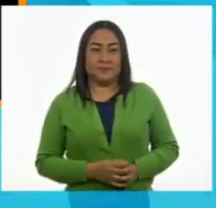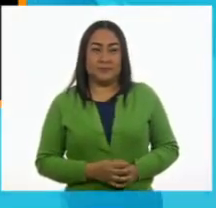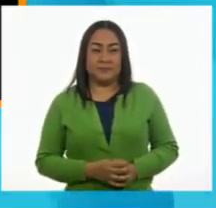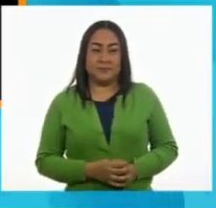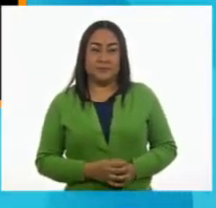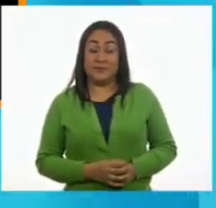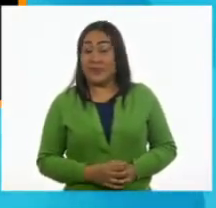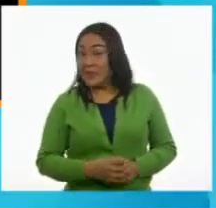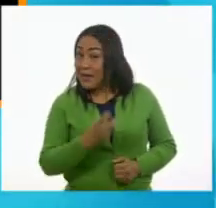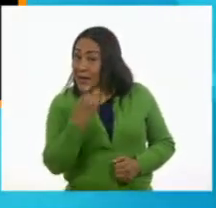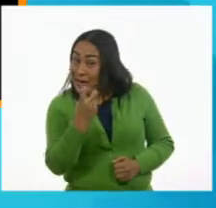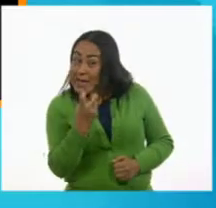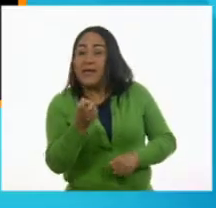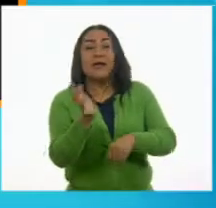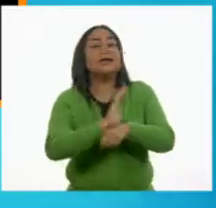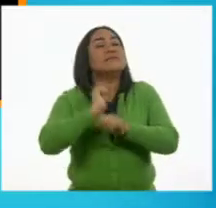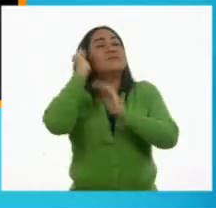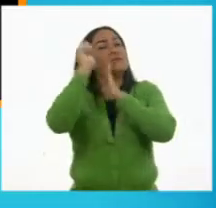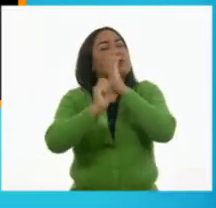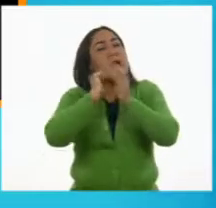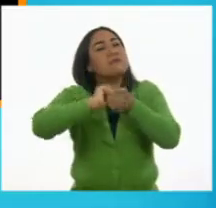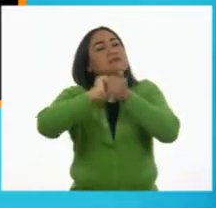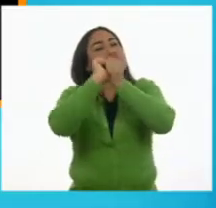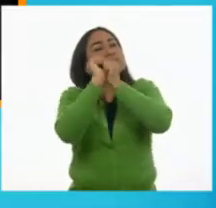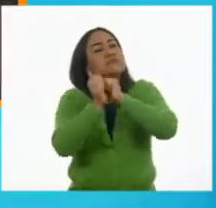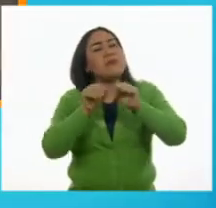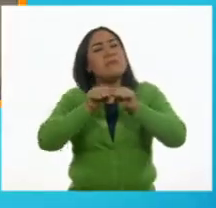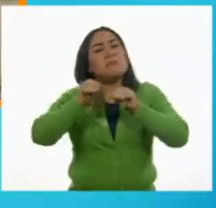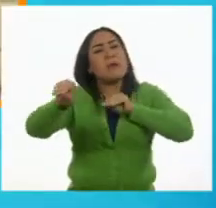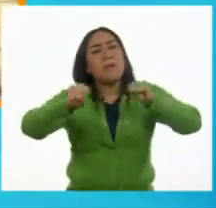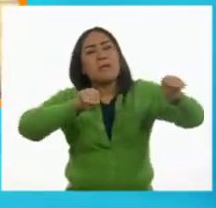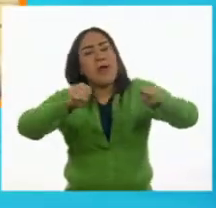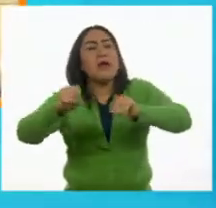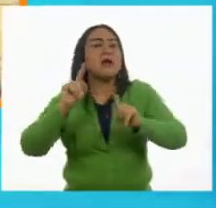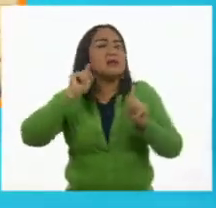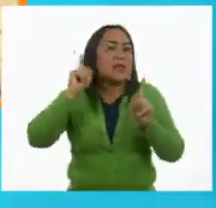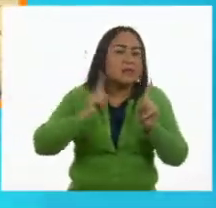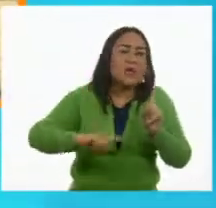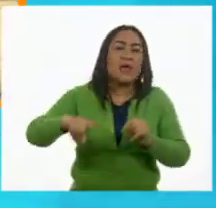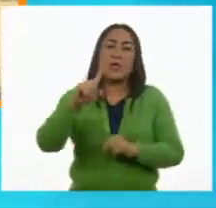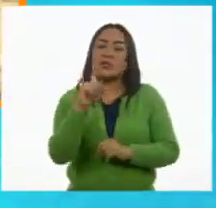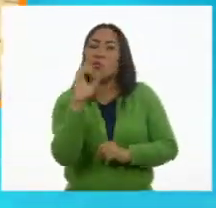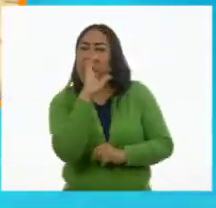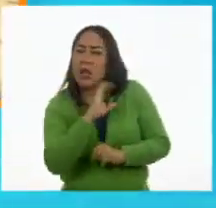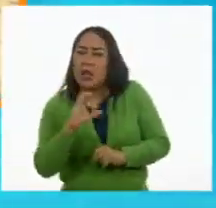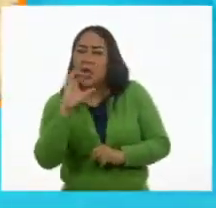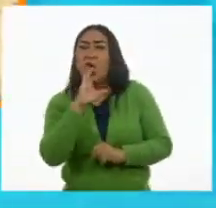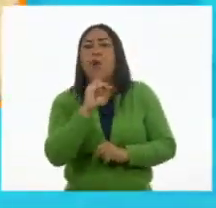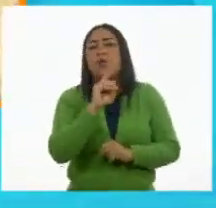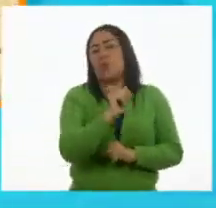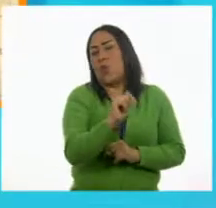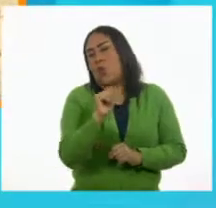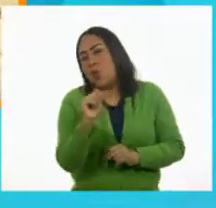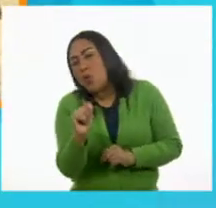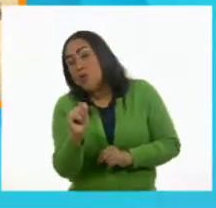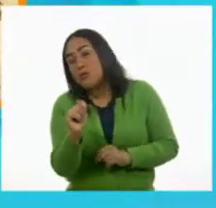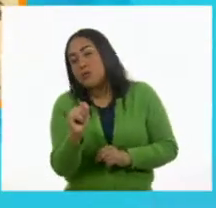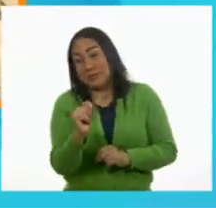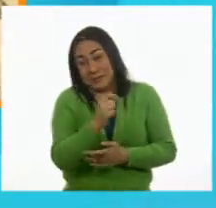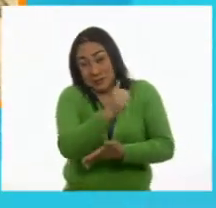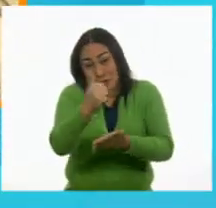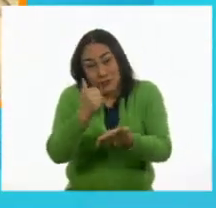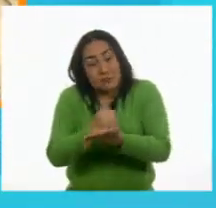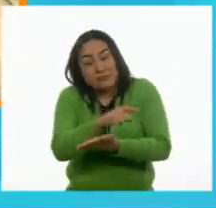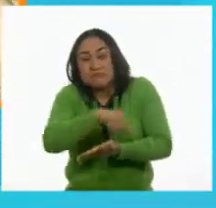Así fue como el cine empezó a llegar a ciudades como Zacatecas, Aguascalientes o Torreón. Como en esas